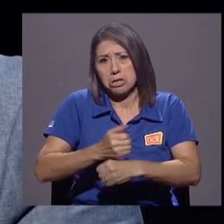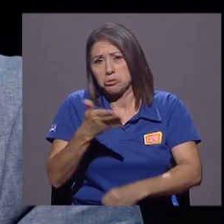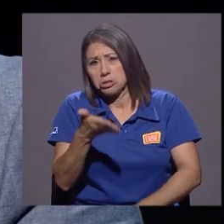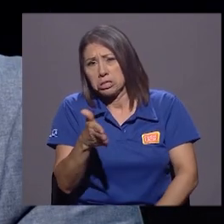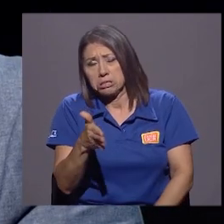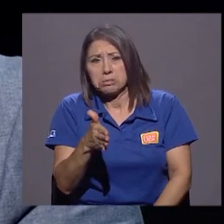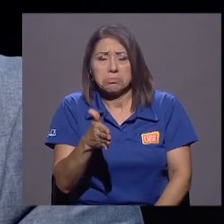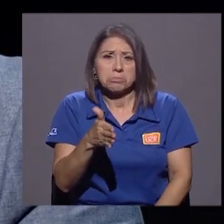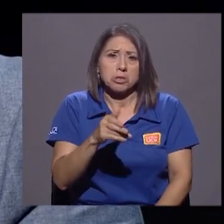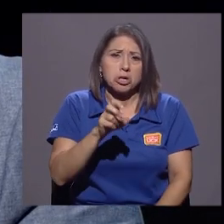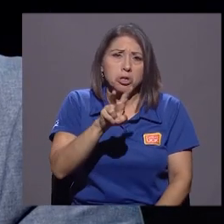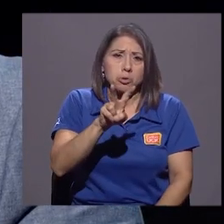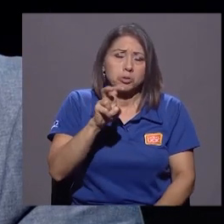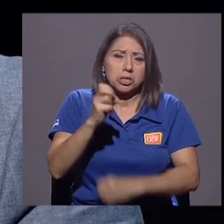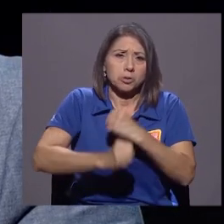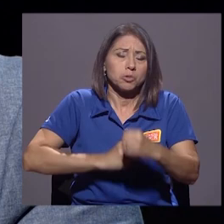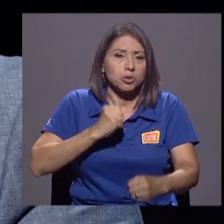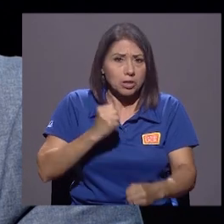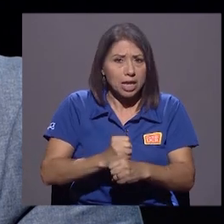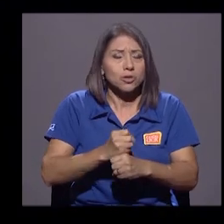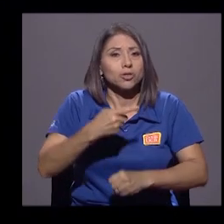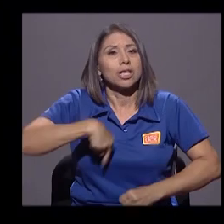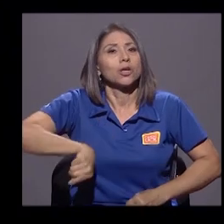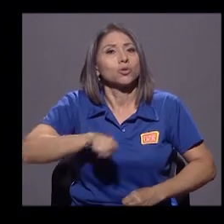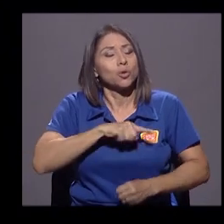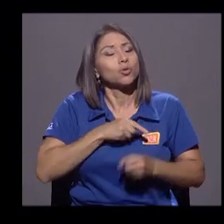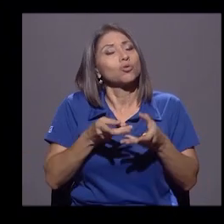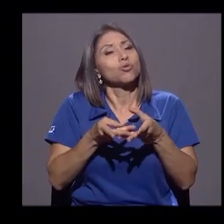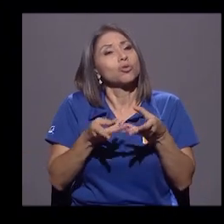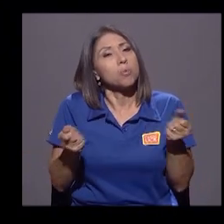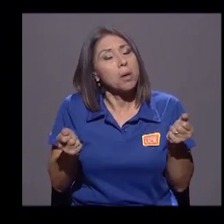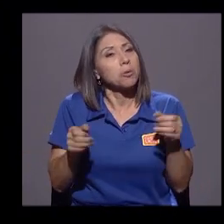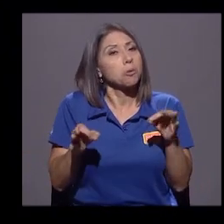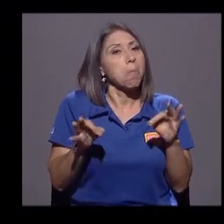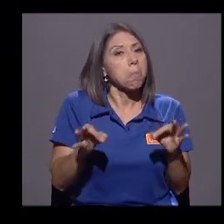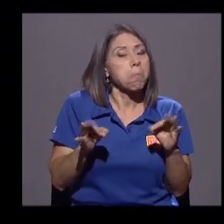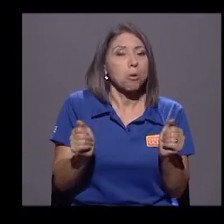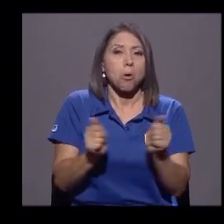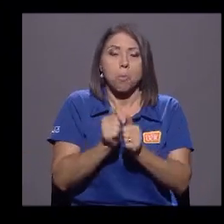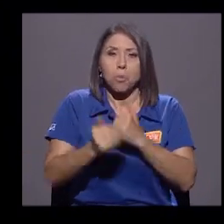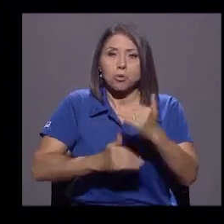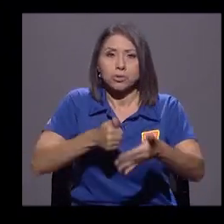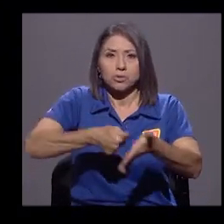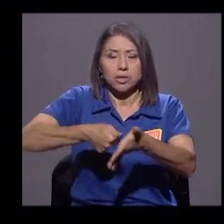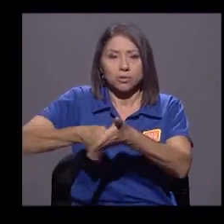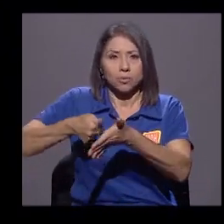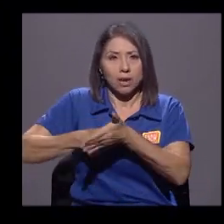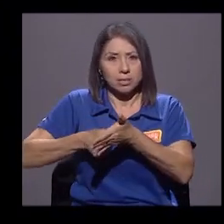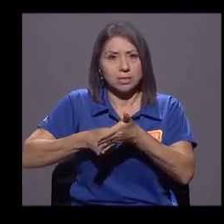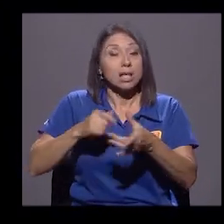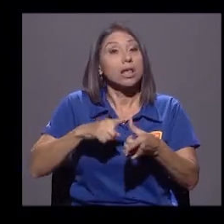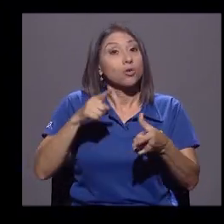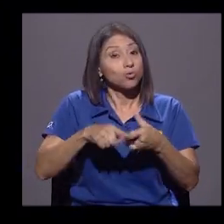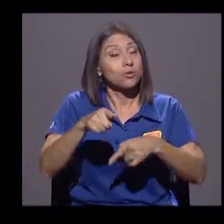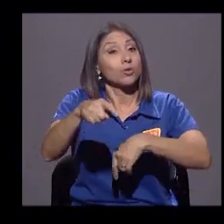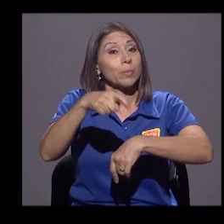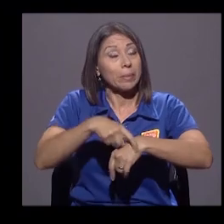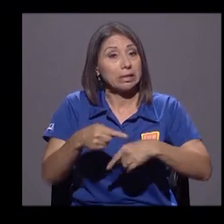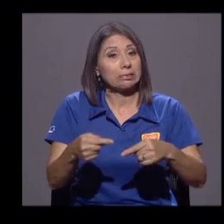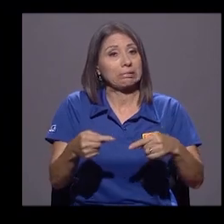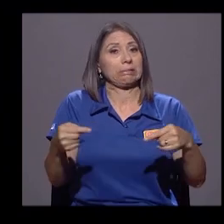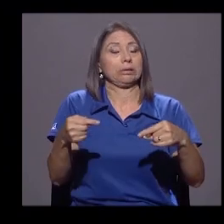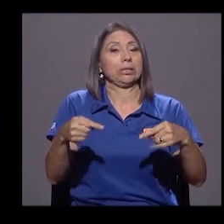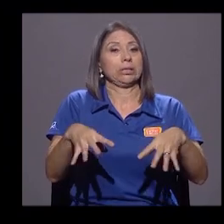en el mejor de los casos, de resolverlo de manera civilizada a través de procesos electorales. Entonces son momentos álgidos y tensos